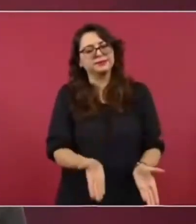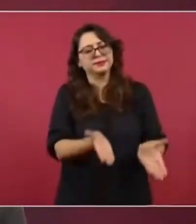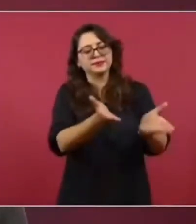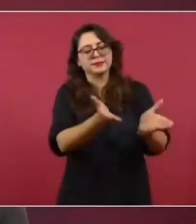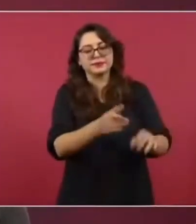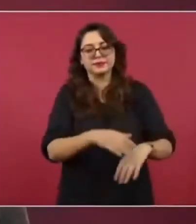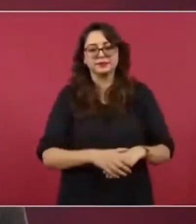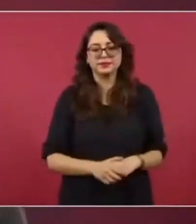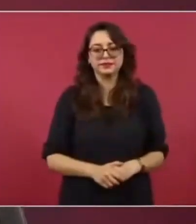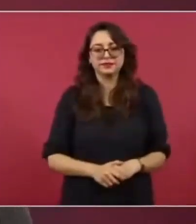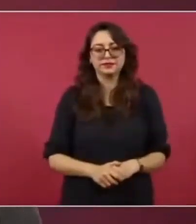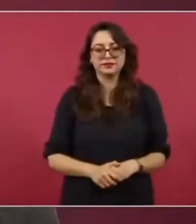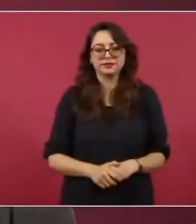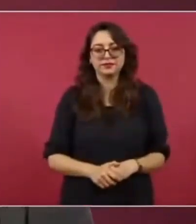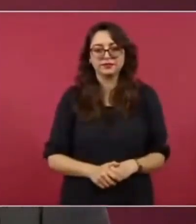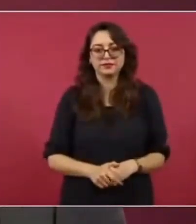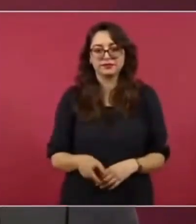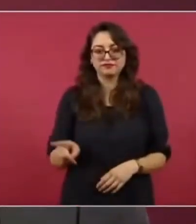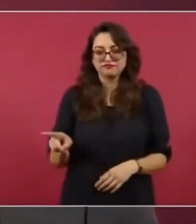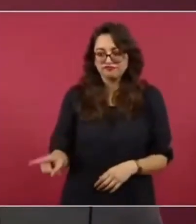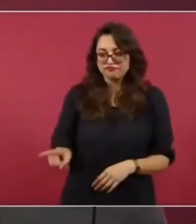un viernes